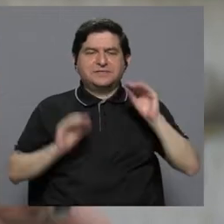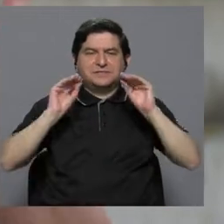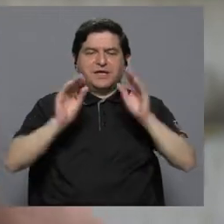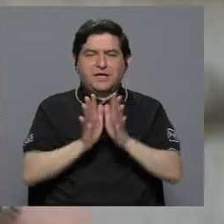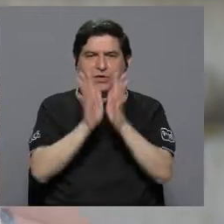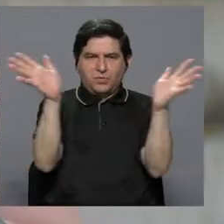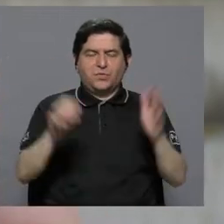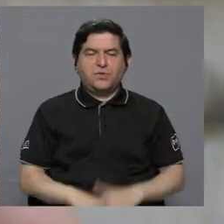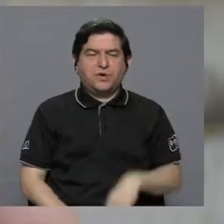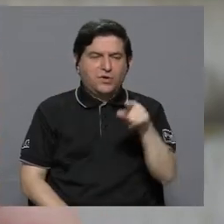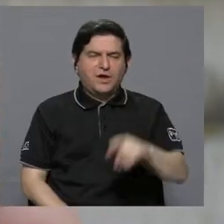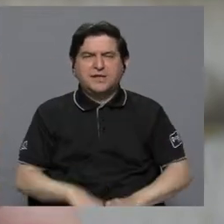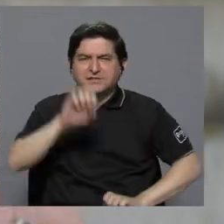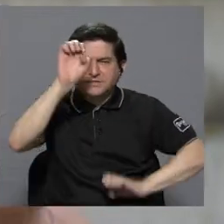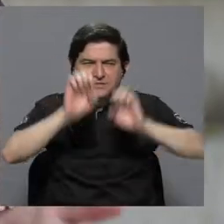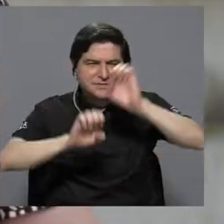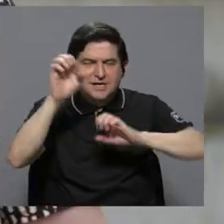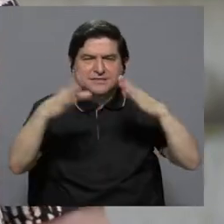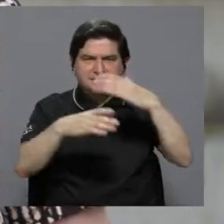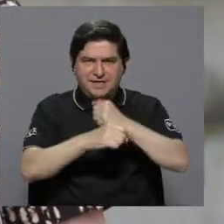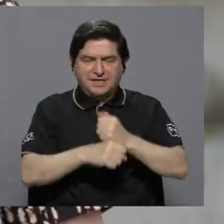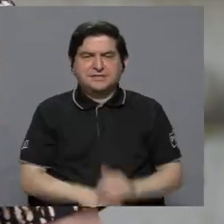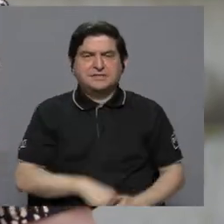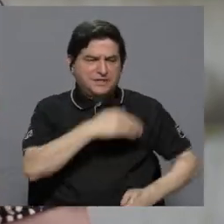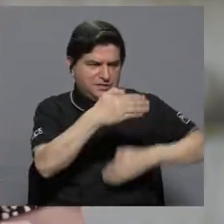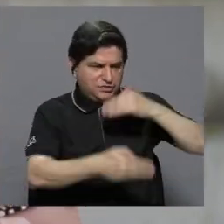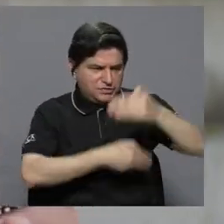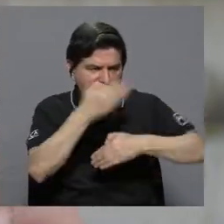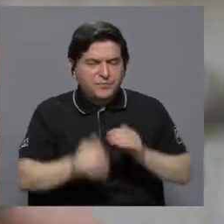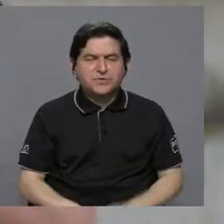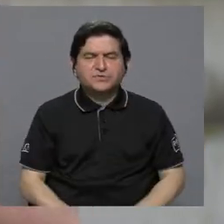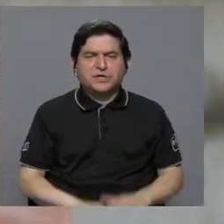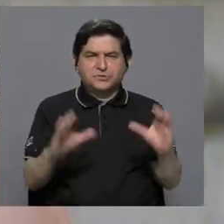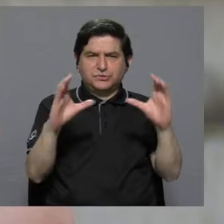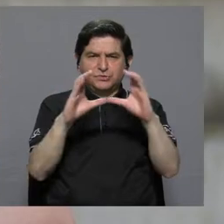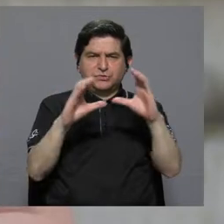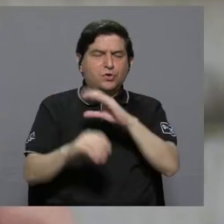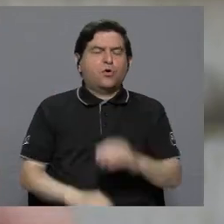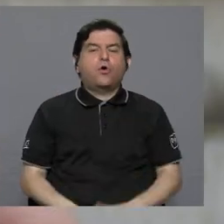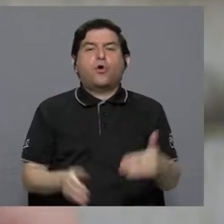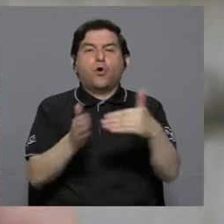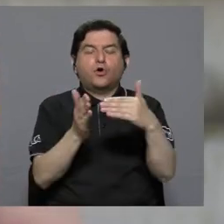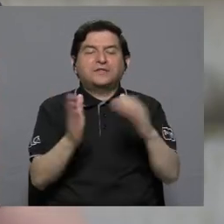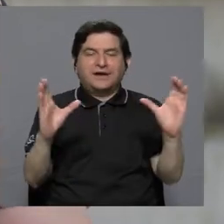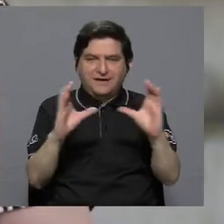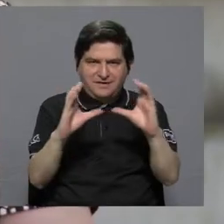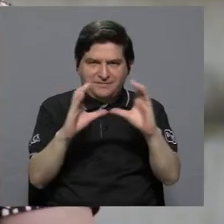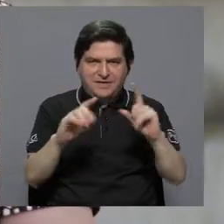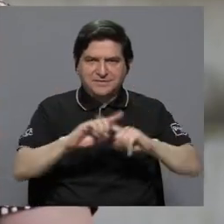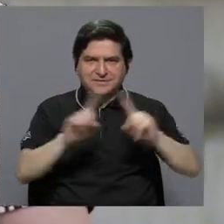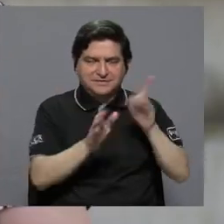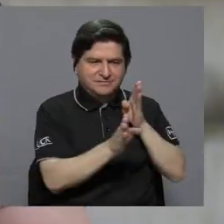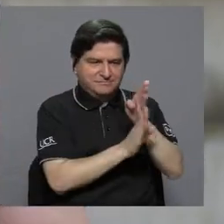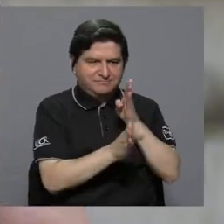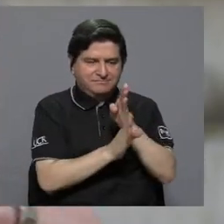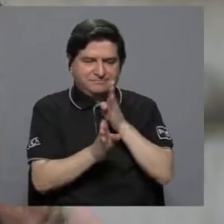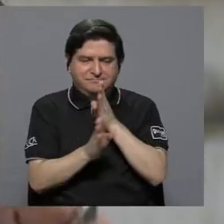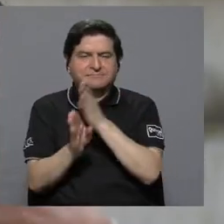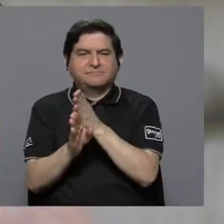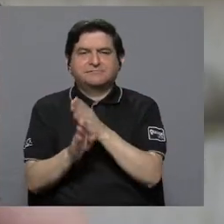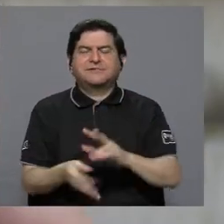revisiones o esas auto evaluaciones que hacemos en estos procesos de acreditación o reacreditación también de algunas de las carreras